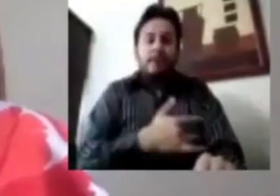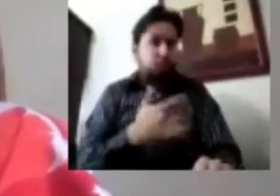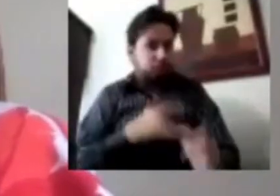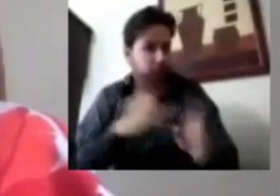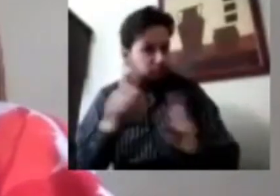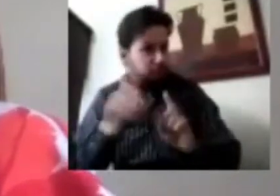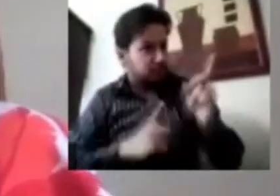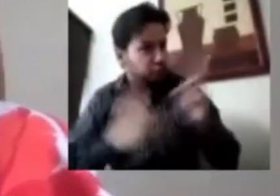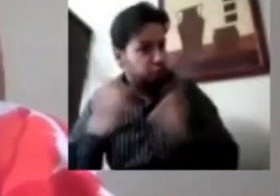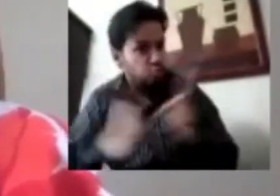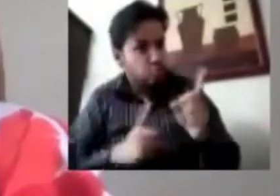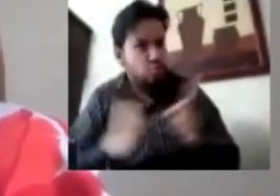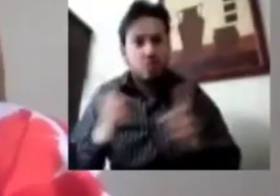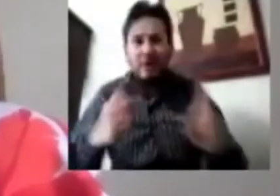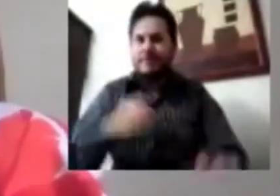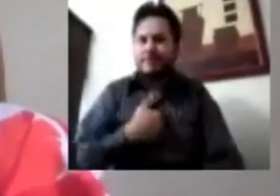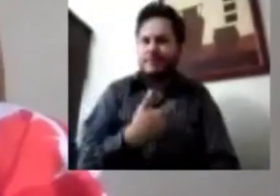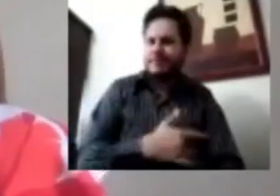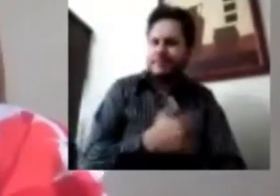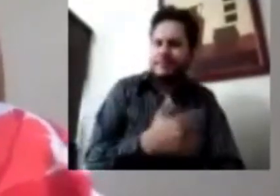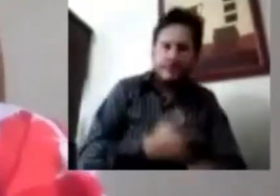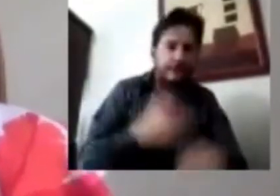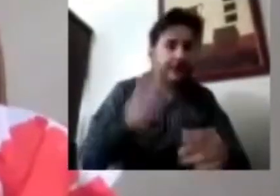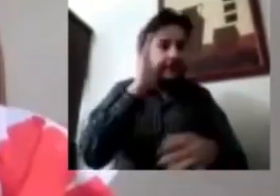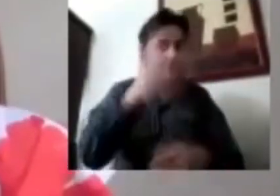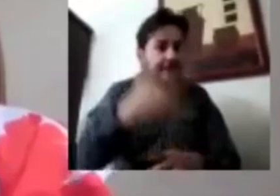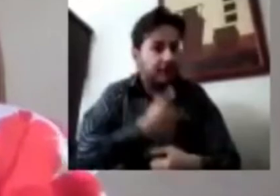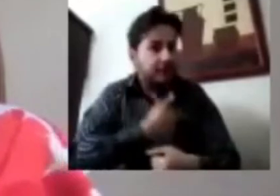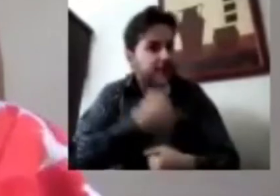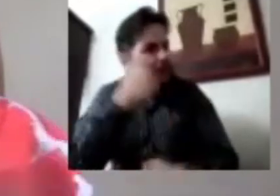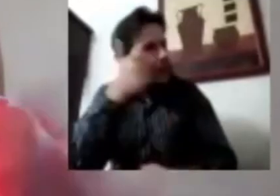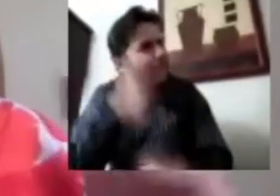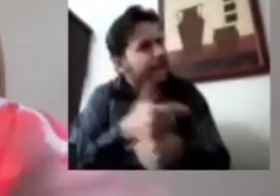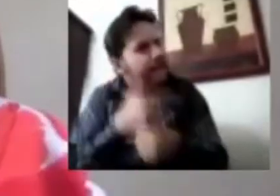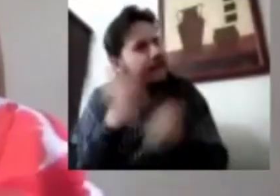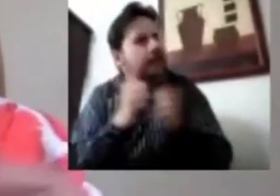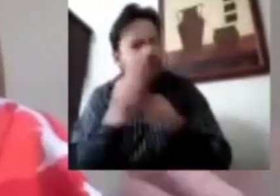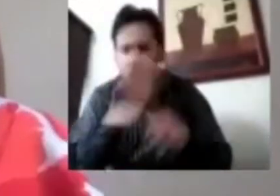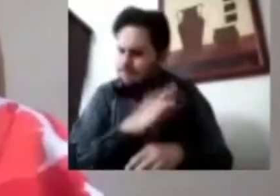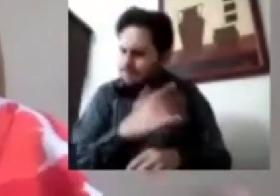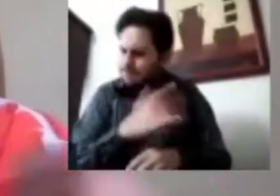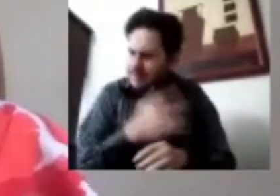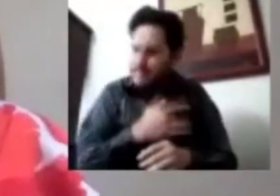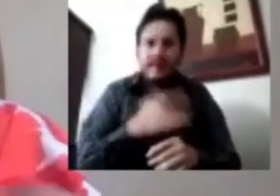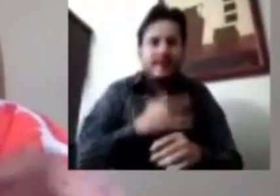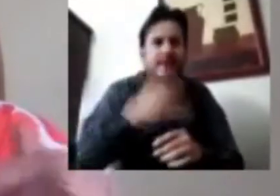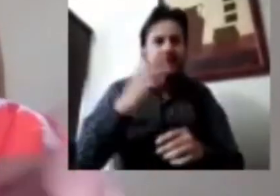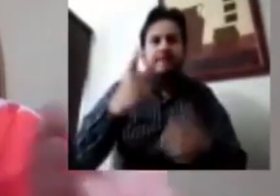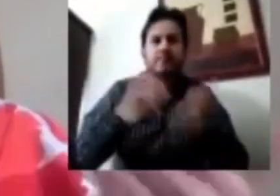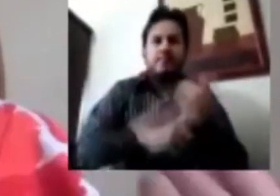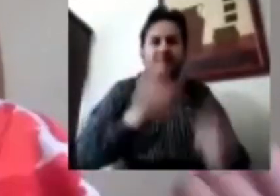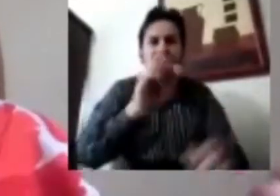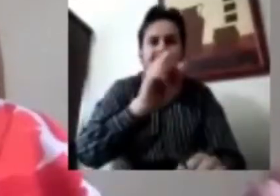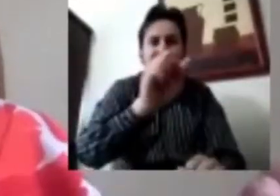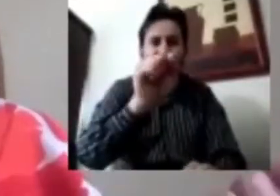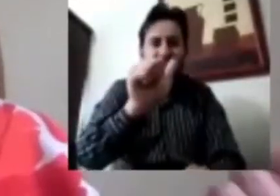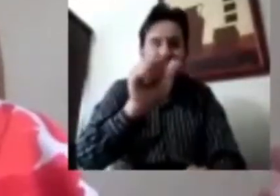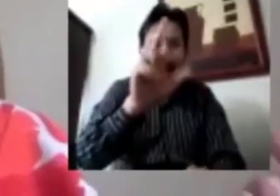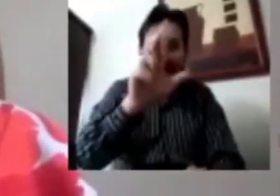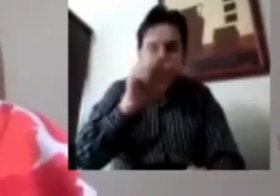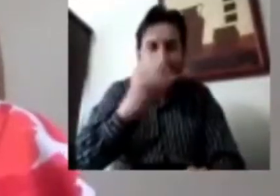y esto ha sido documentado científicamente también en otras crisis como la del SARS y ya la del COVID